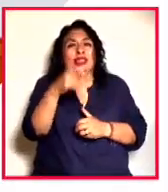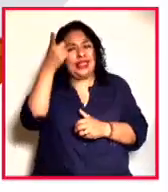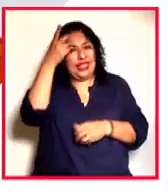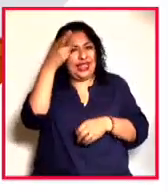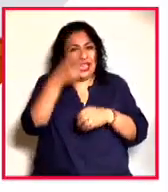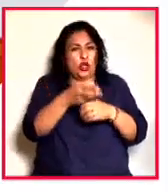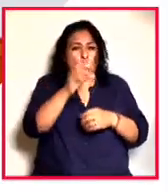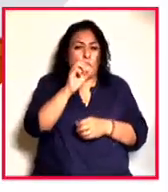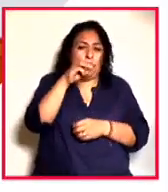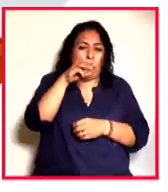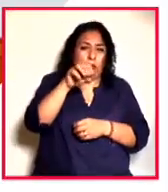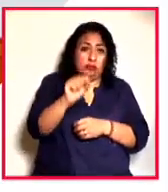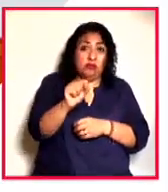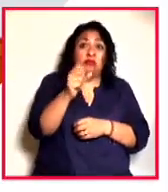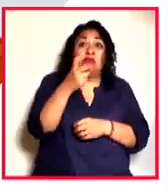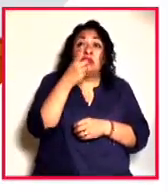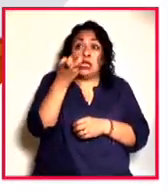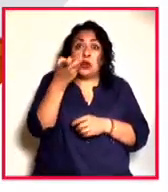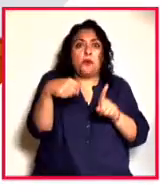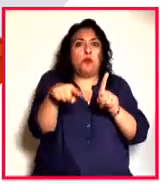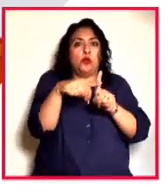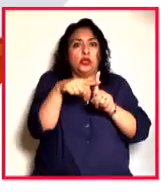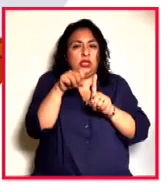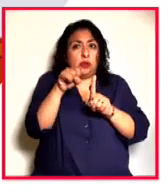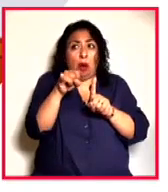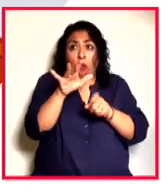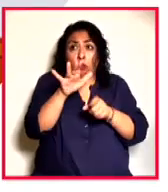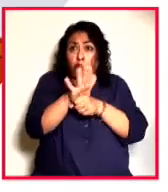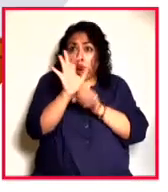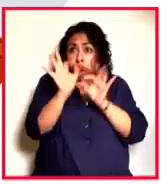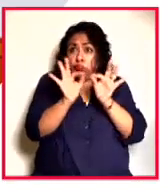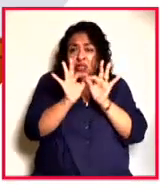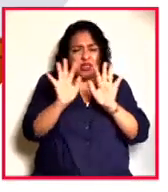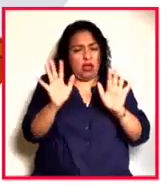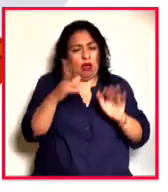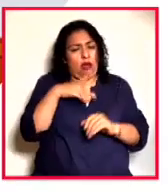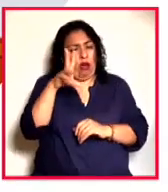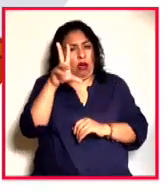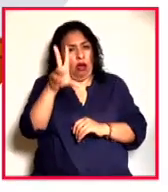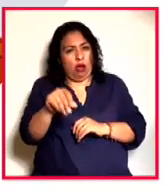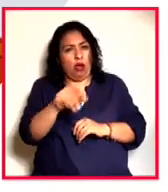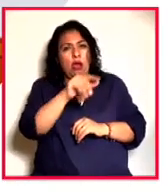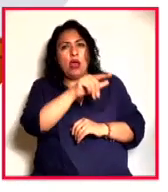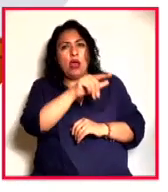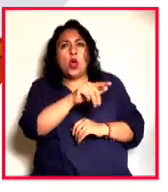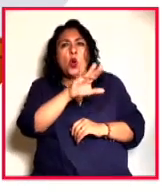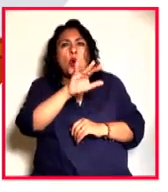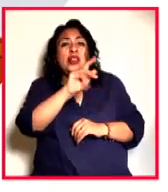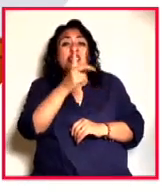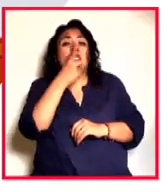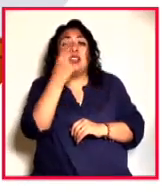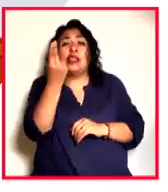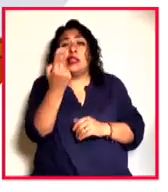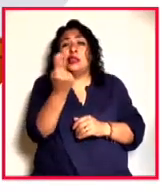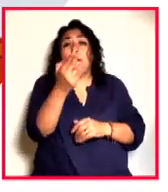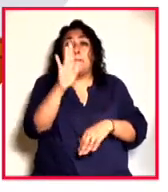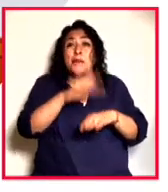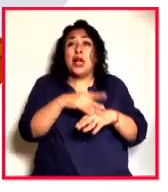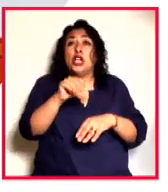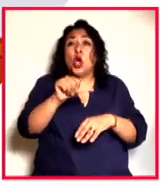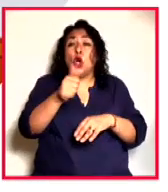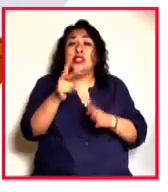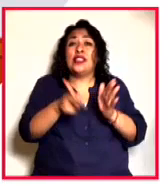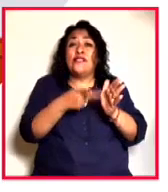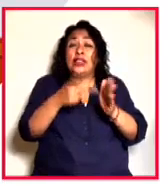OMS ha dicho que eso es positivo pero que no es suficiente Human Rights Watch dice que se requerirían cerca de once veces más esa